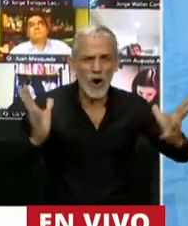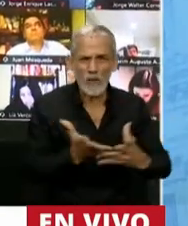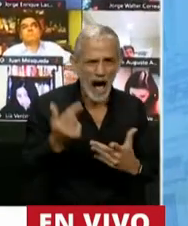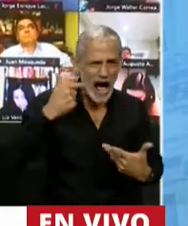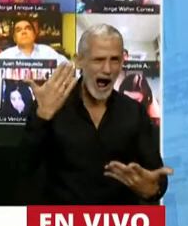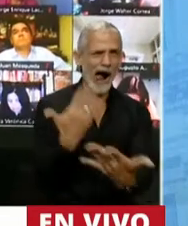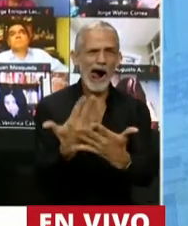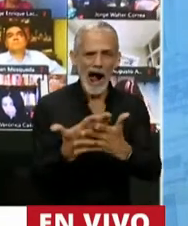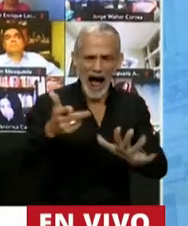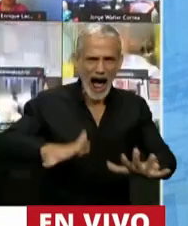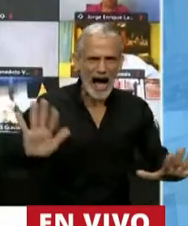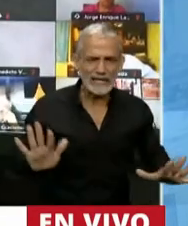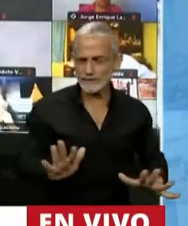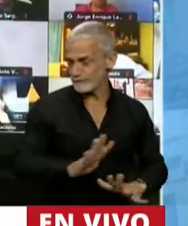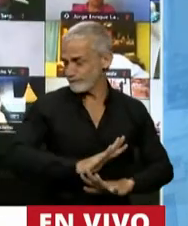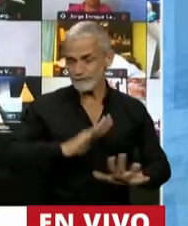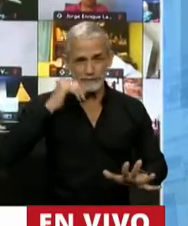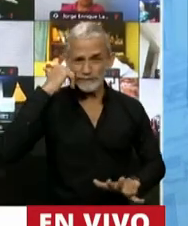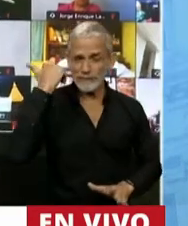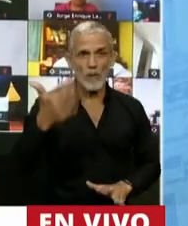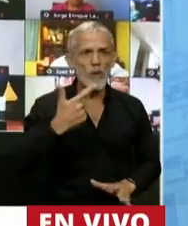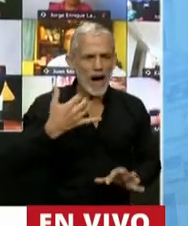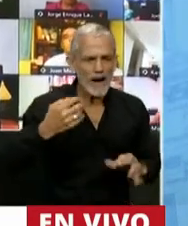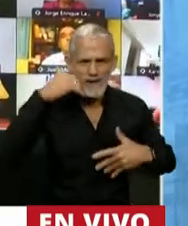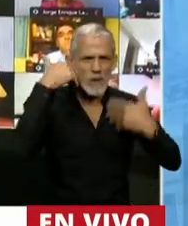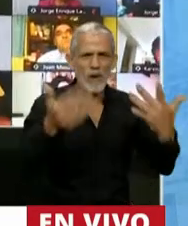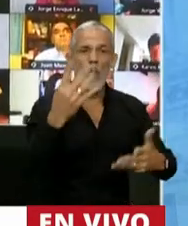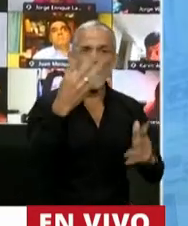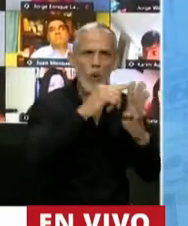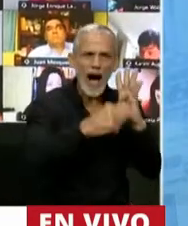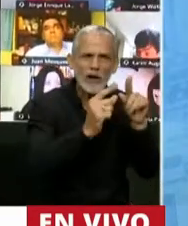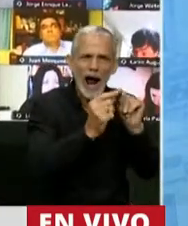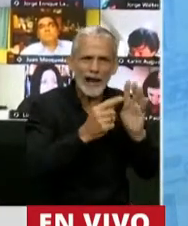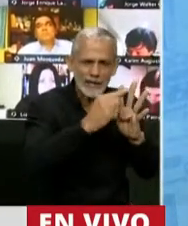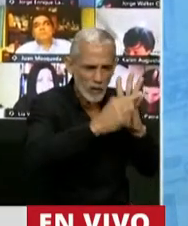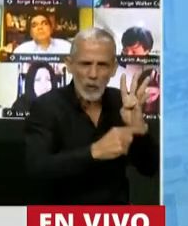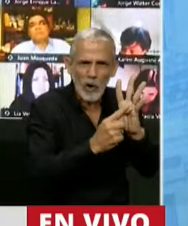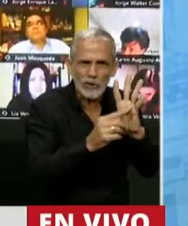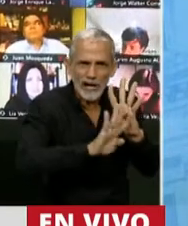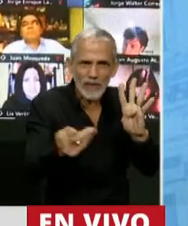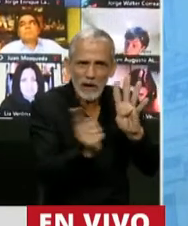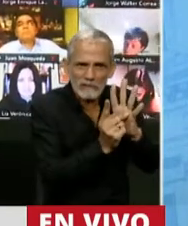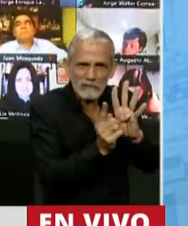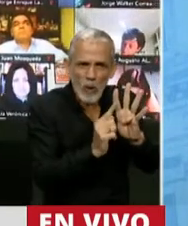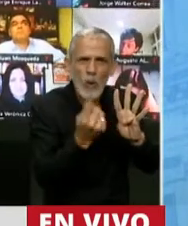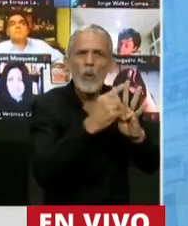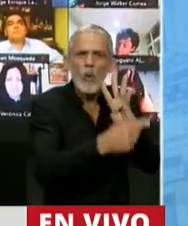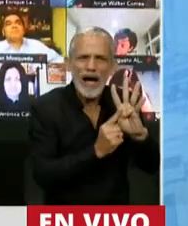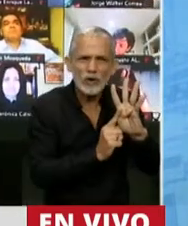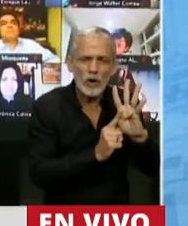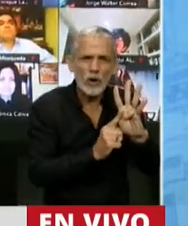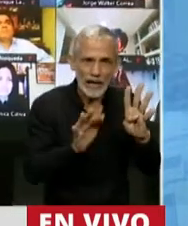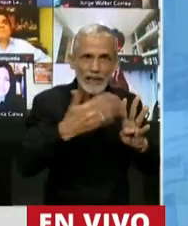Presidente, es absolutamente vergonzoso, cuatro artículos tienen este proyecto dispositivo